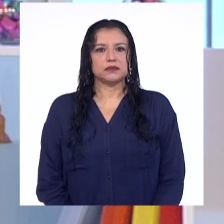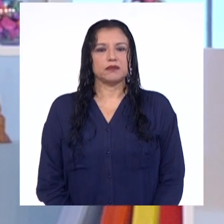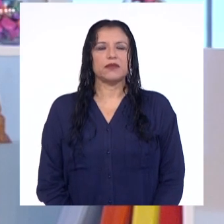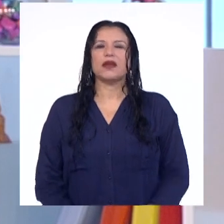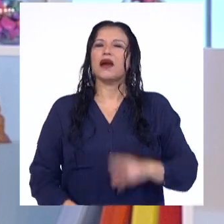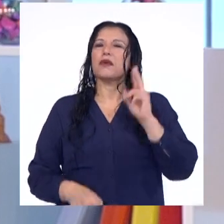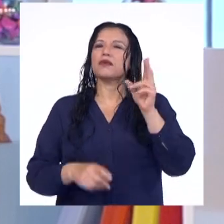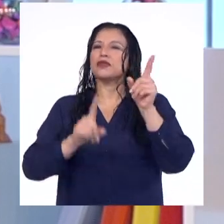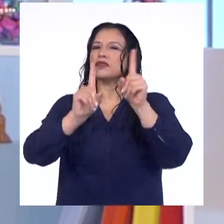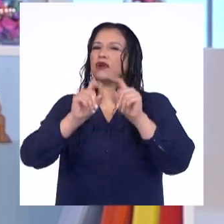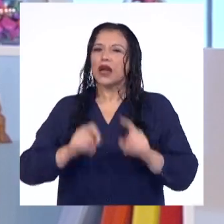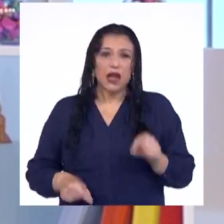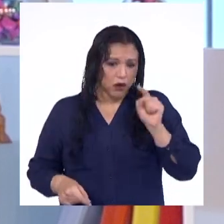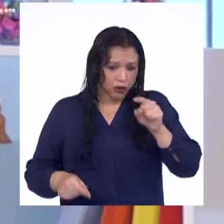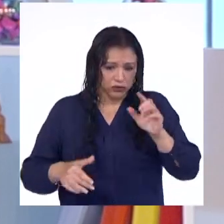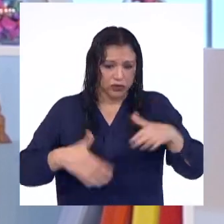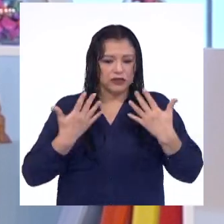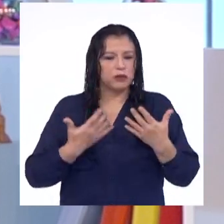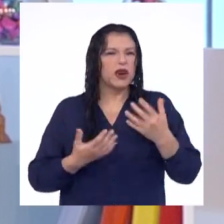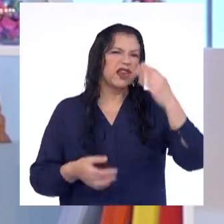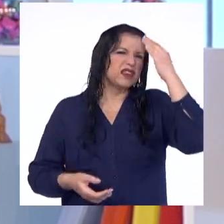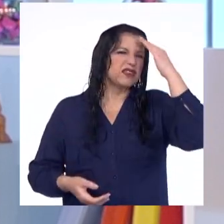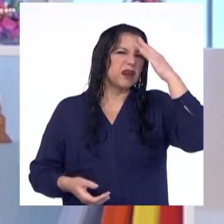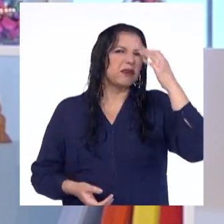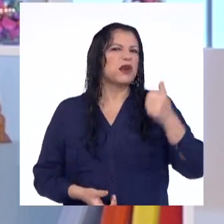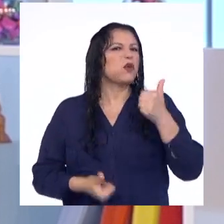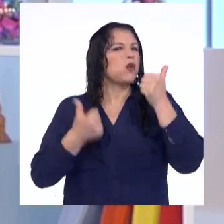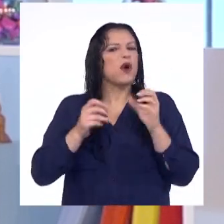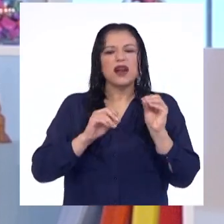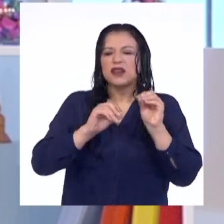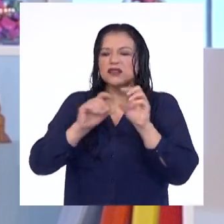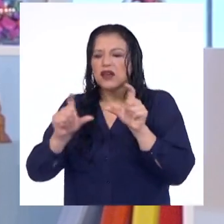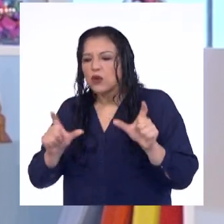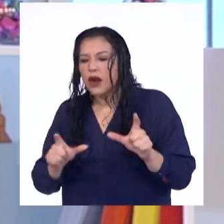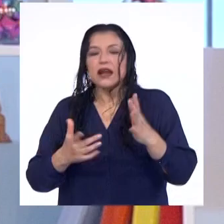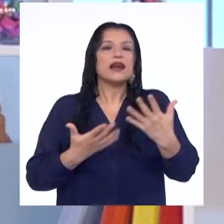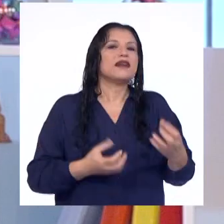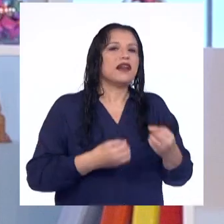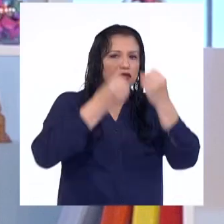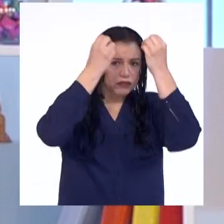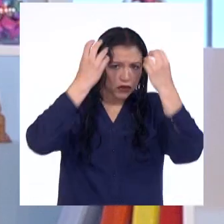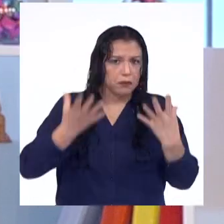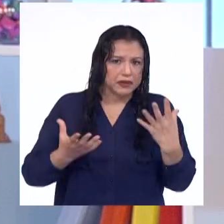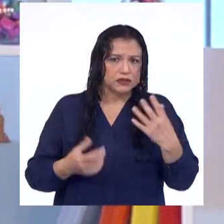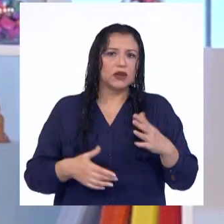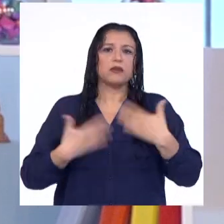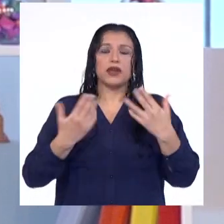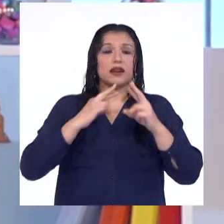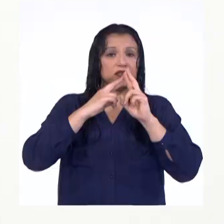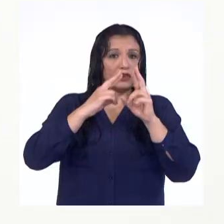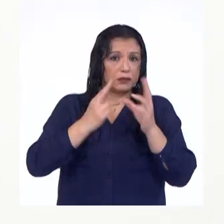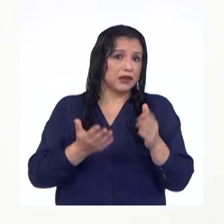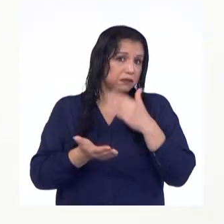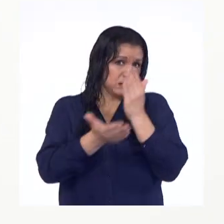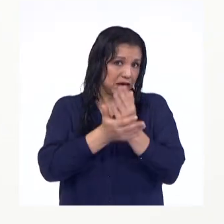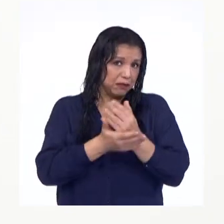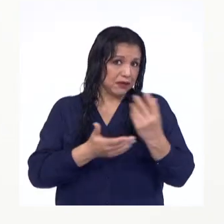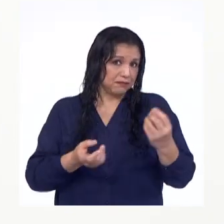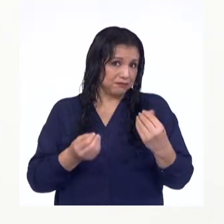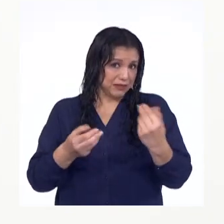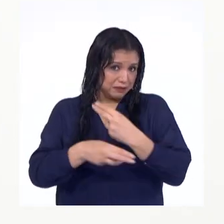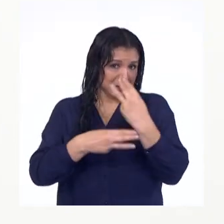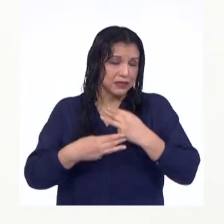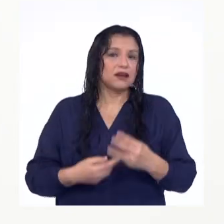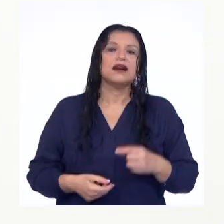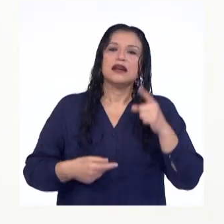Profesora, con esto ya se puede calcular la posición de los datos, y esto ayuda a resolver la situación propuesta, ¿no es así? Vamos a